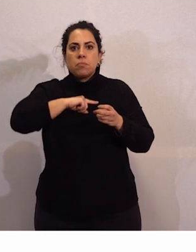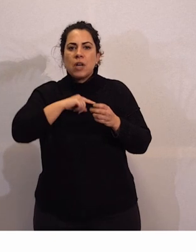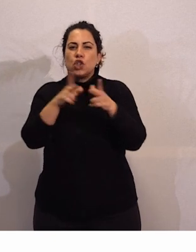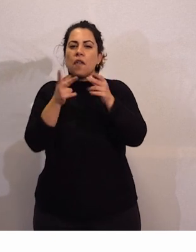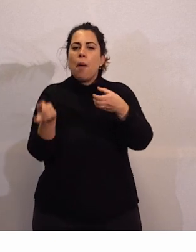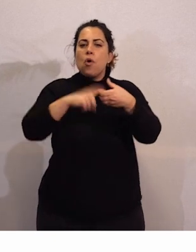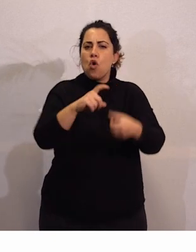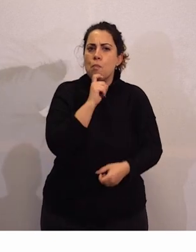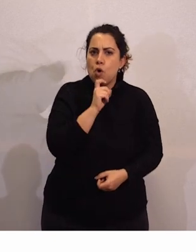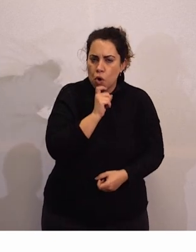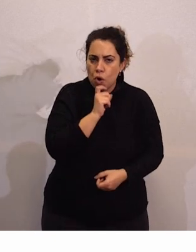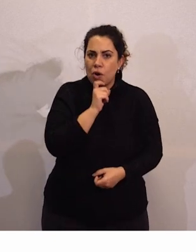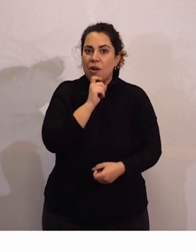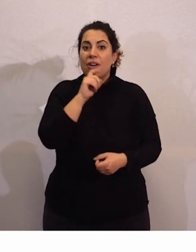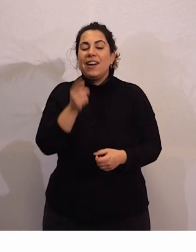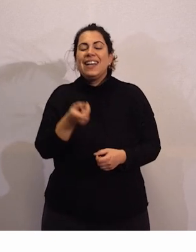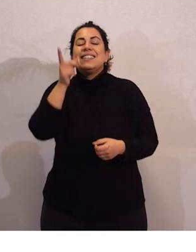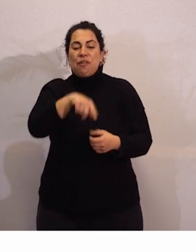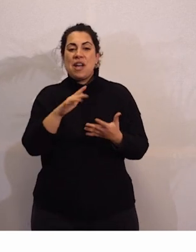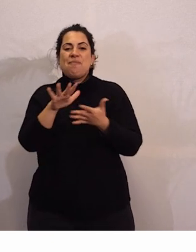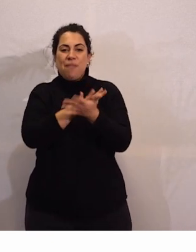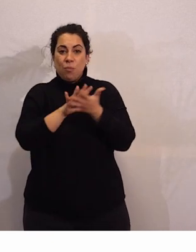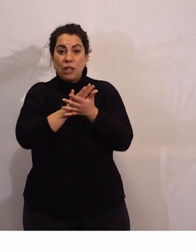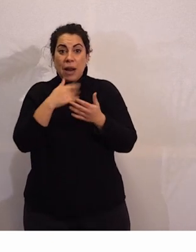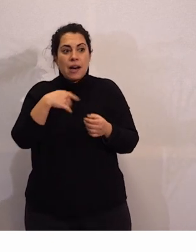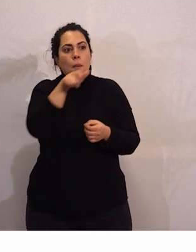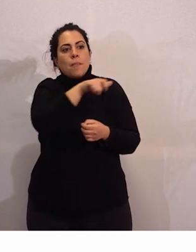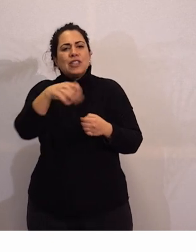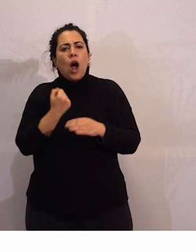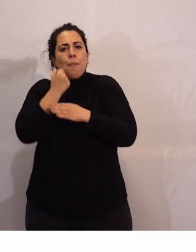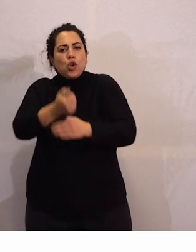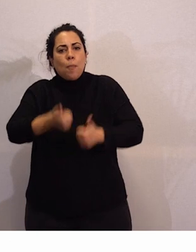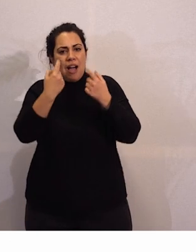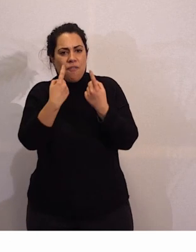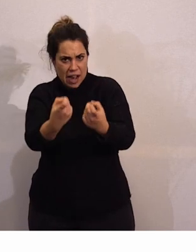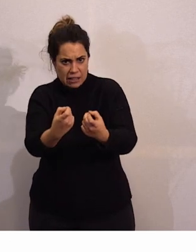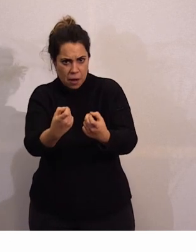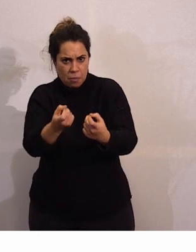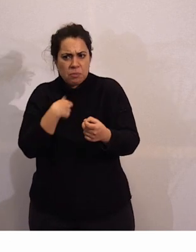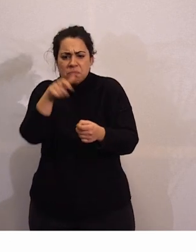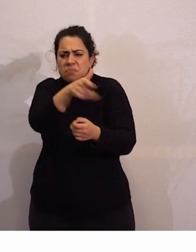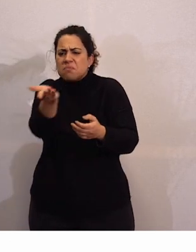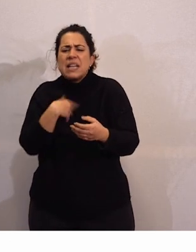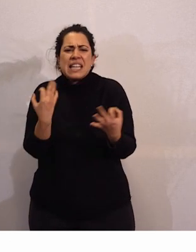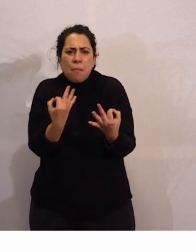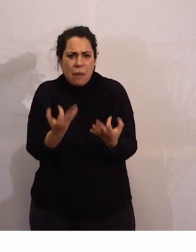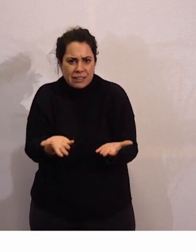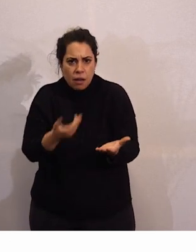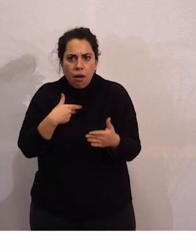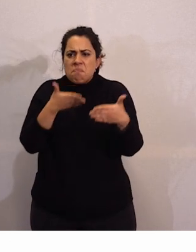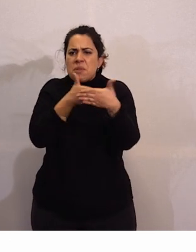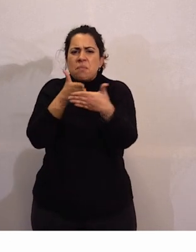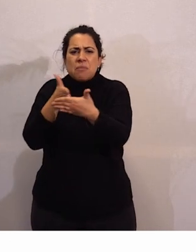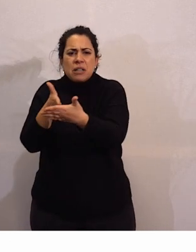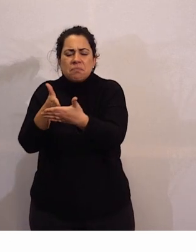sociedad. También hablaremos de las personas que necesitan más apoyo. ¿Qué ocurre con ellas? ¿Qué dificultades